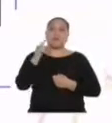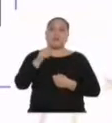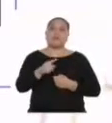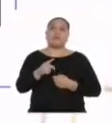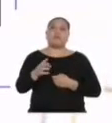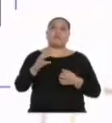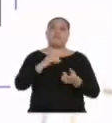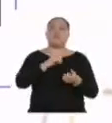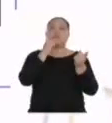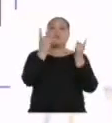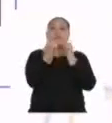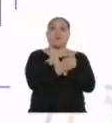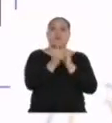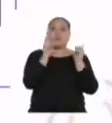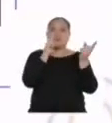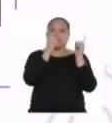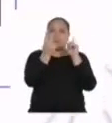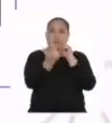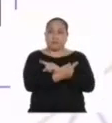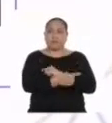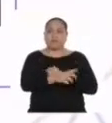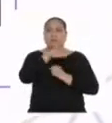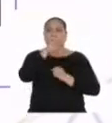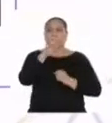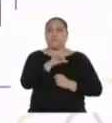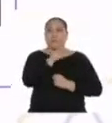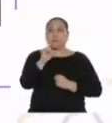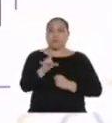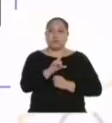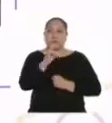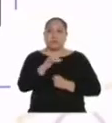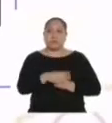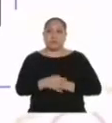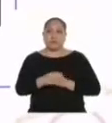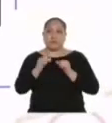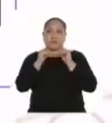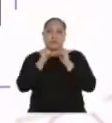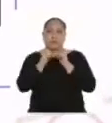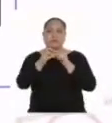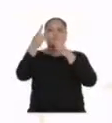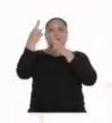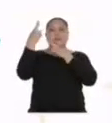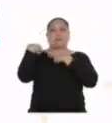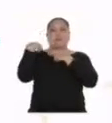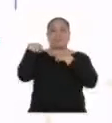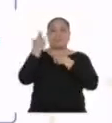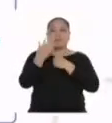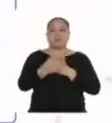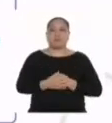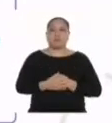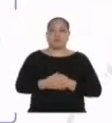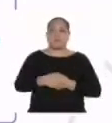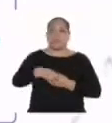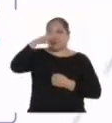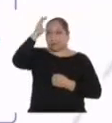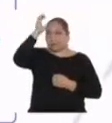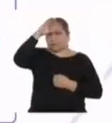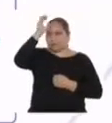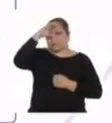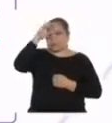como es renovable, estaríamos utilizándola de manera responsable. En cuanto al